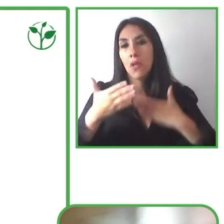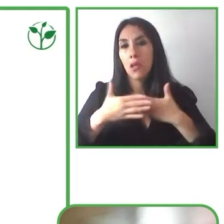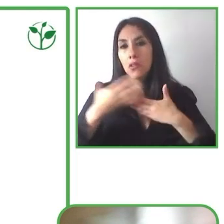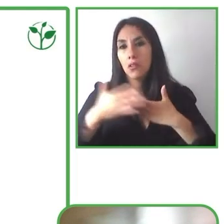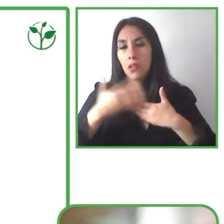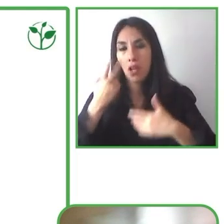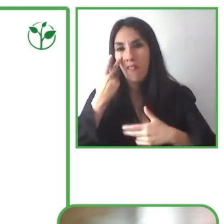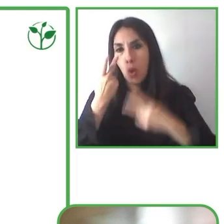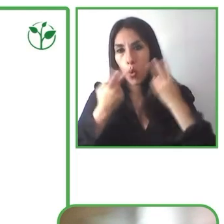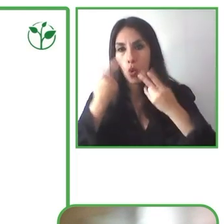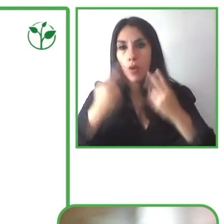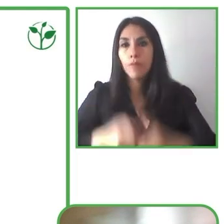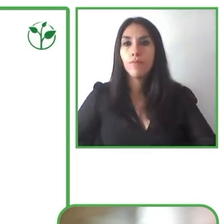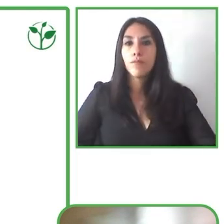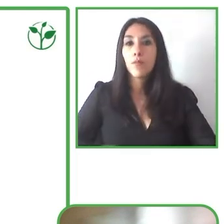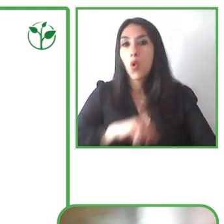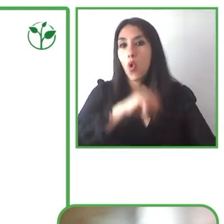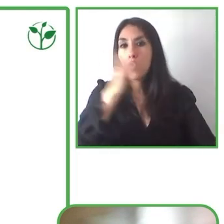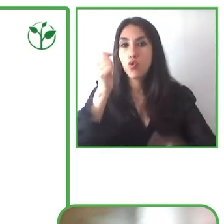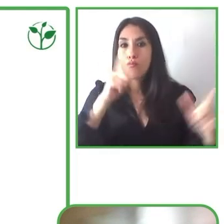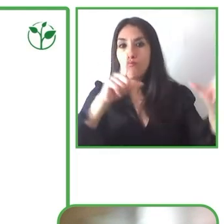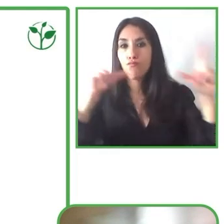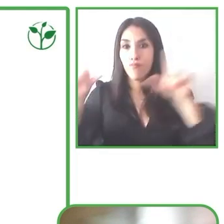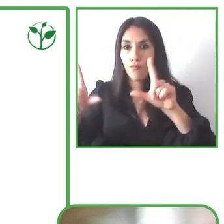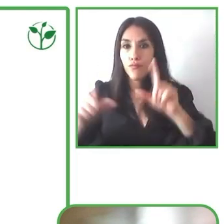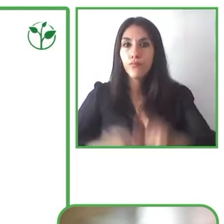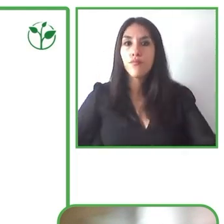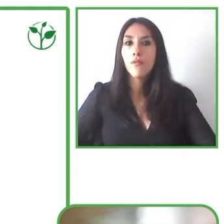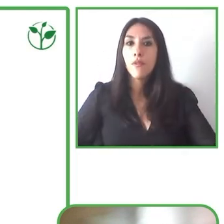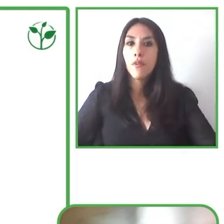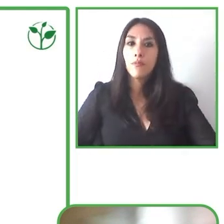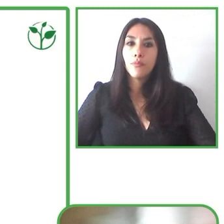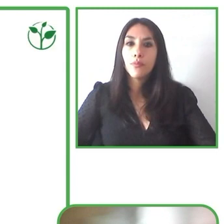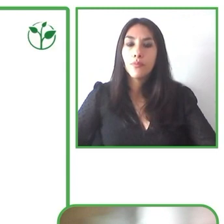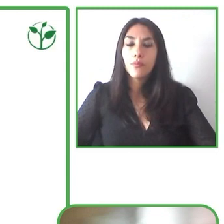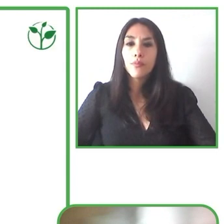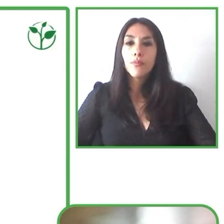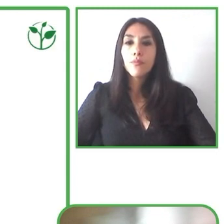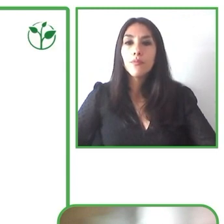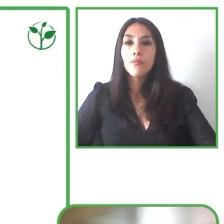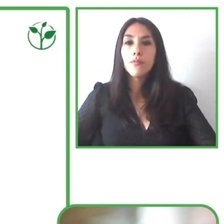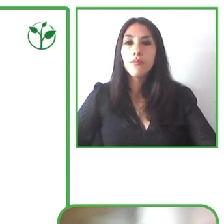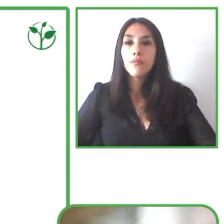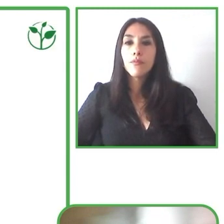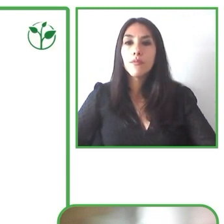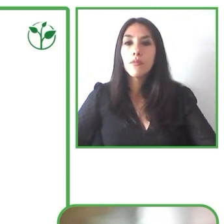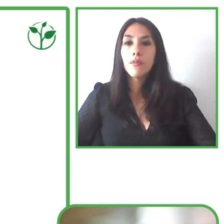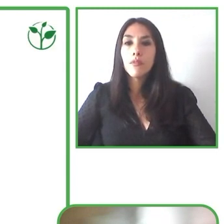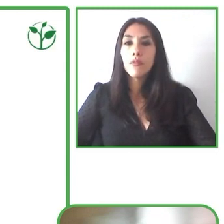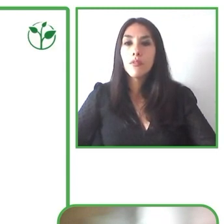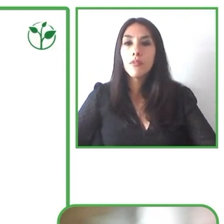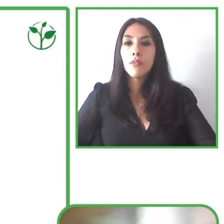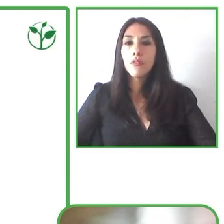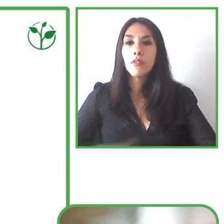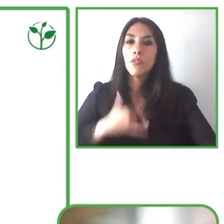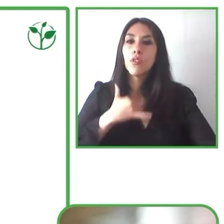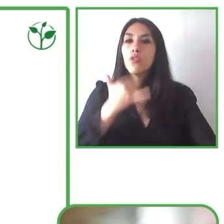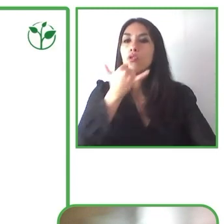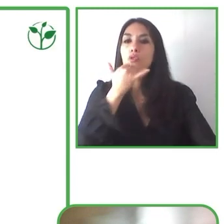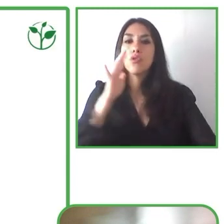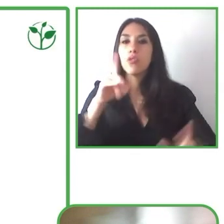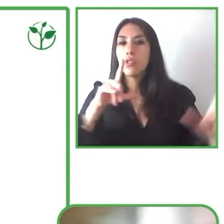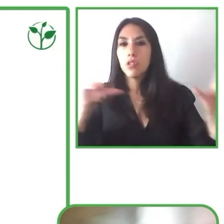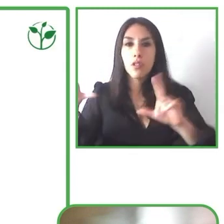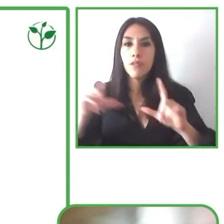una imagen en la que en la siguiente, perdón, es que me vuelvo a pasar lo mismo, en la siguiente diapositiva